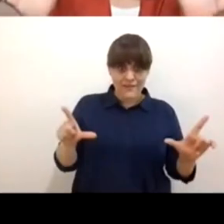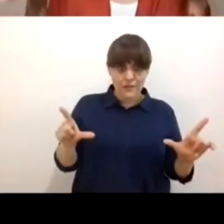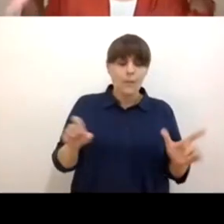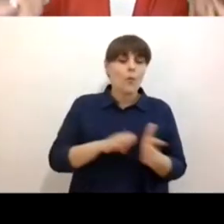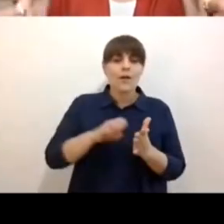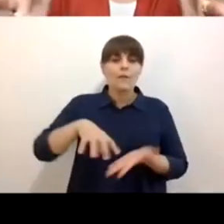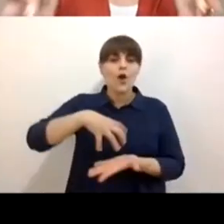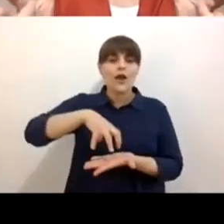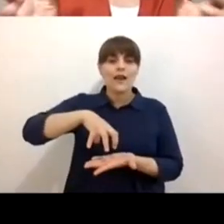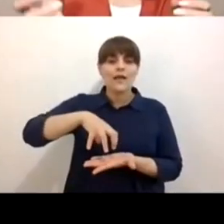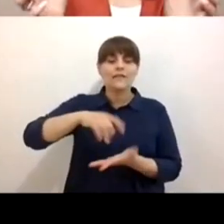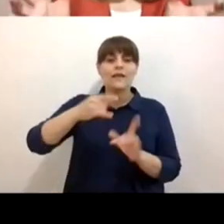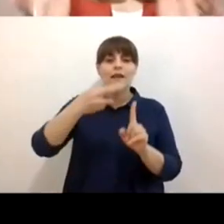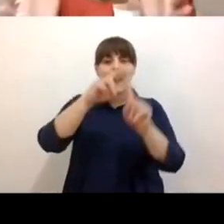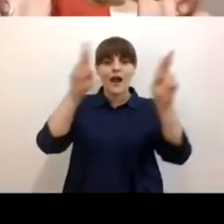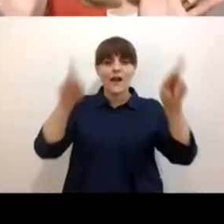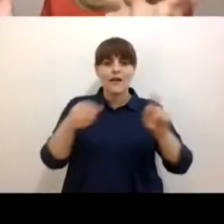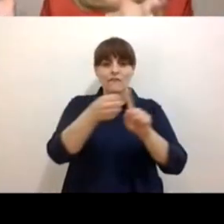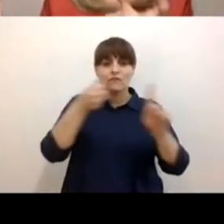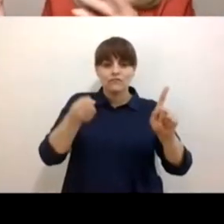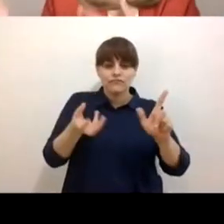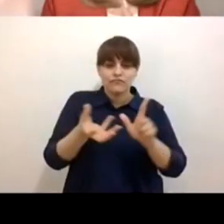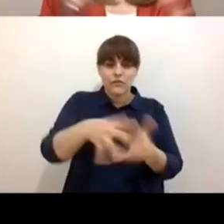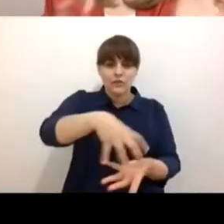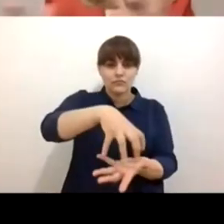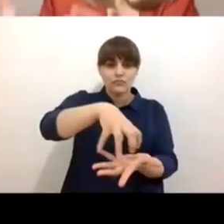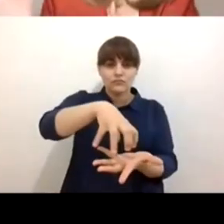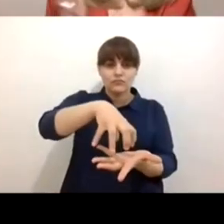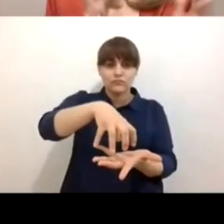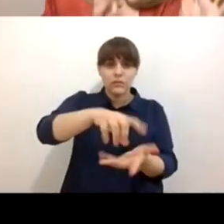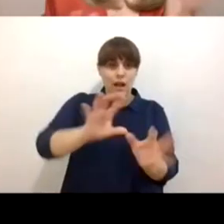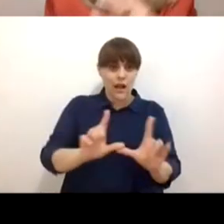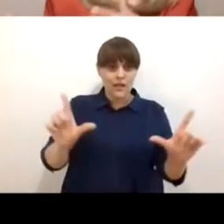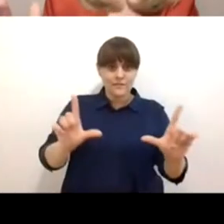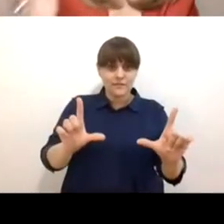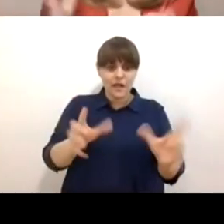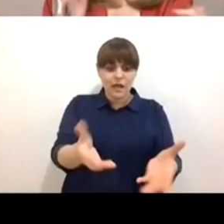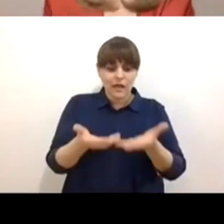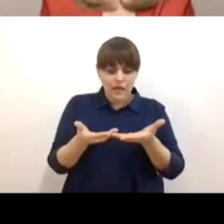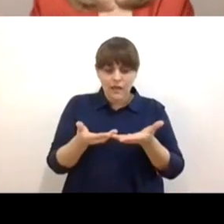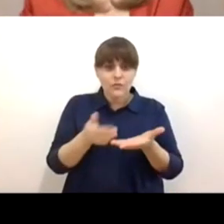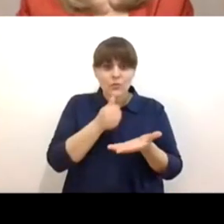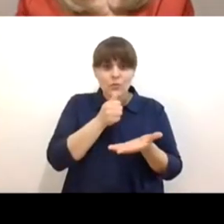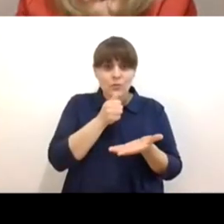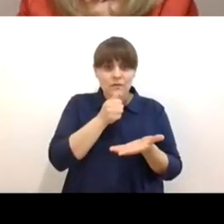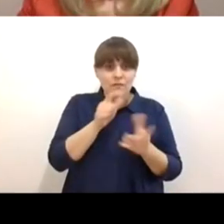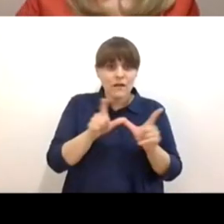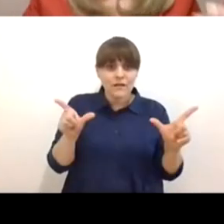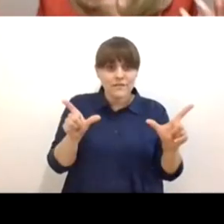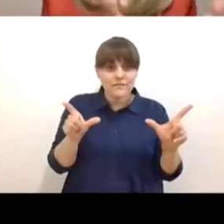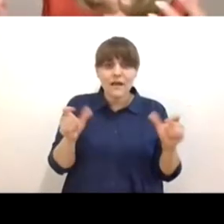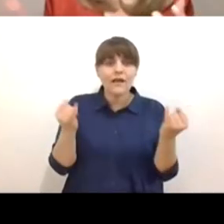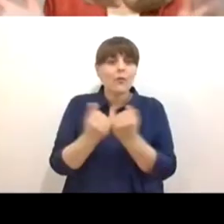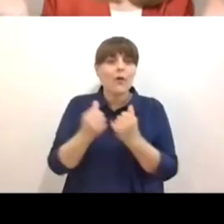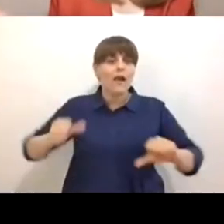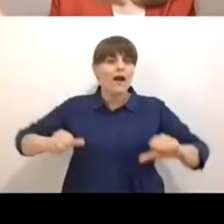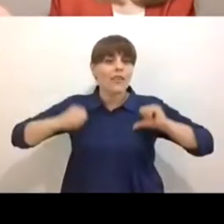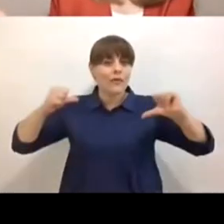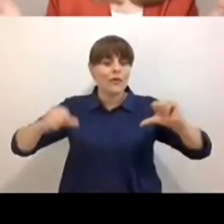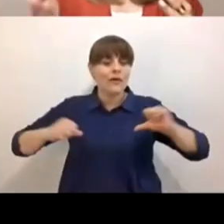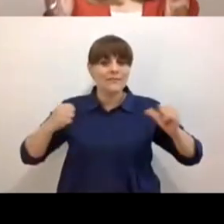refrigerador y se cuaja, ¿no? No están todavía, están en ese periodo de buscar su identidad. Y entonces,